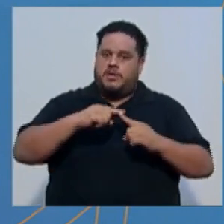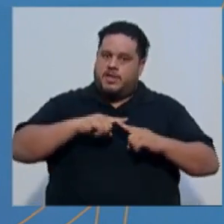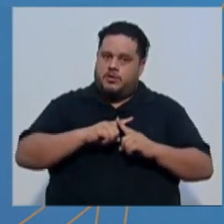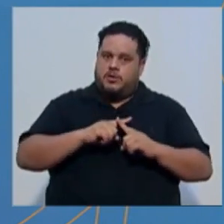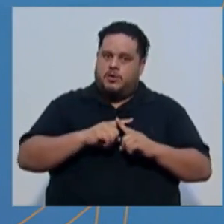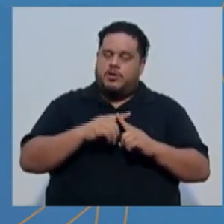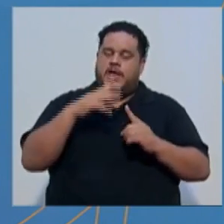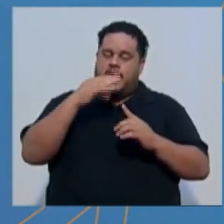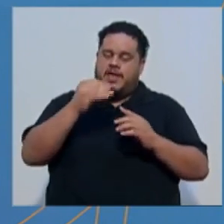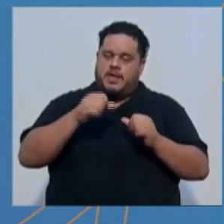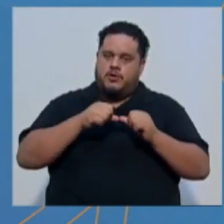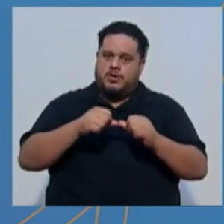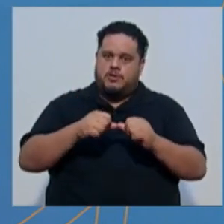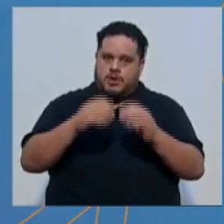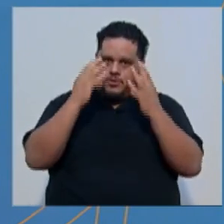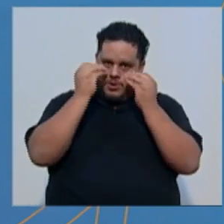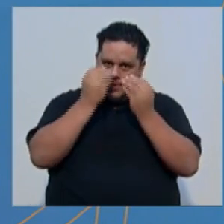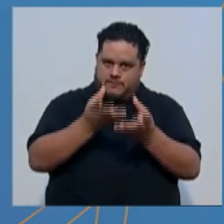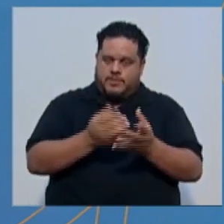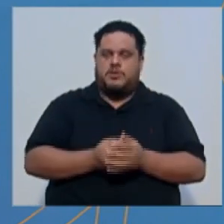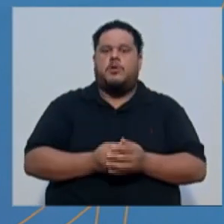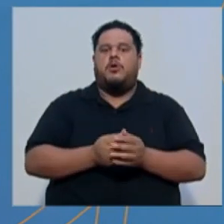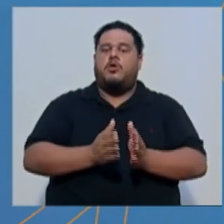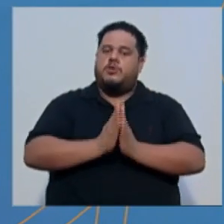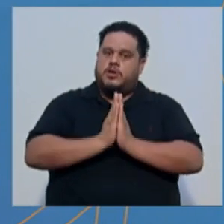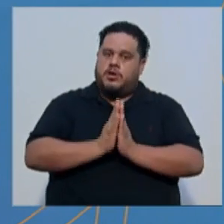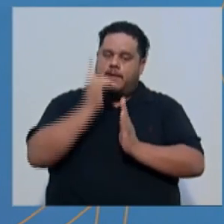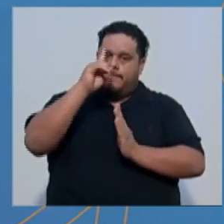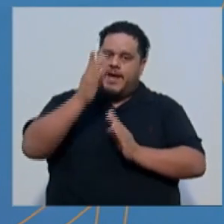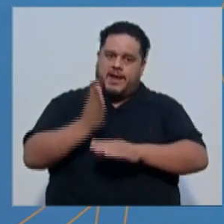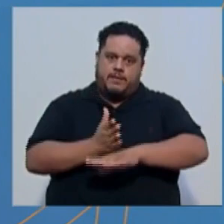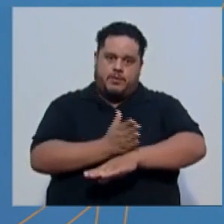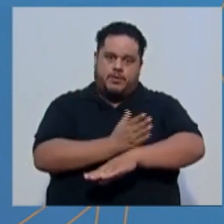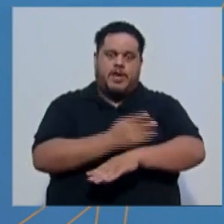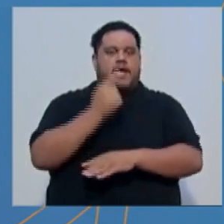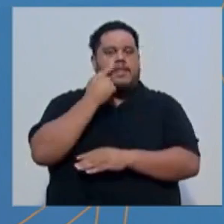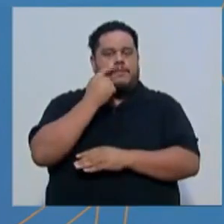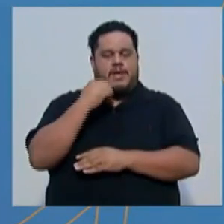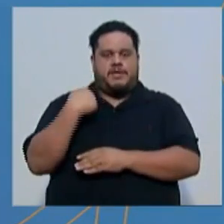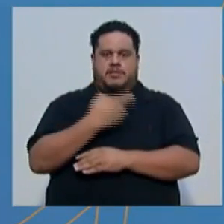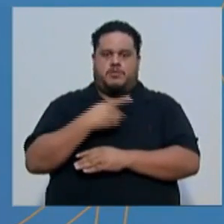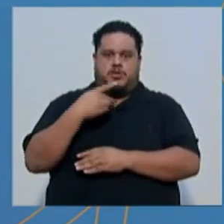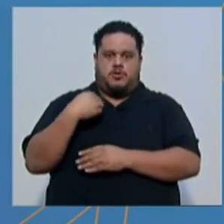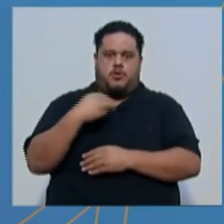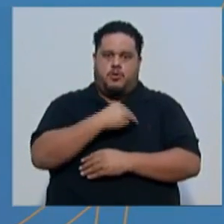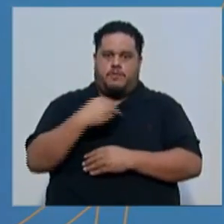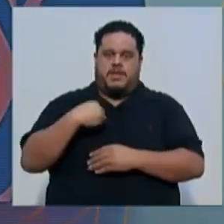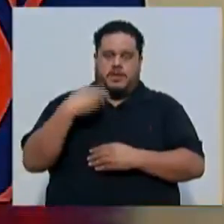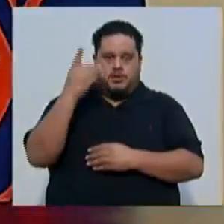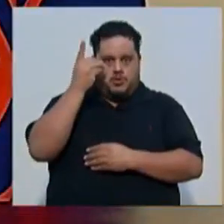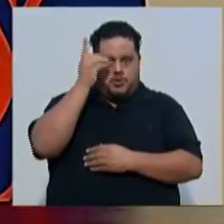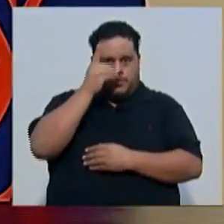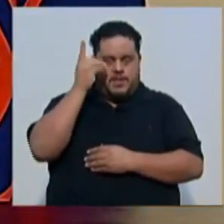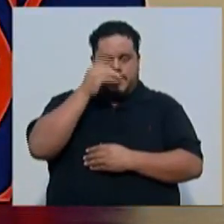teniendo la emergencia. Nuestras oraciones por la mejoría del padre, de nuestro querido ministro y todo nuestro apoyo.